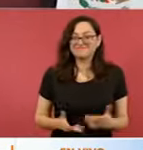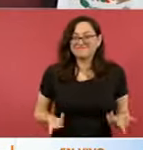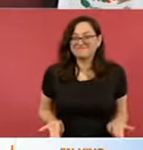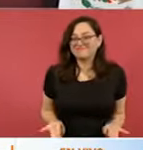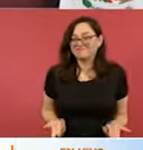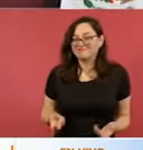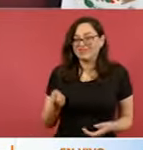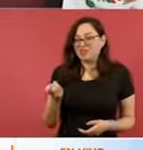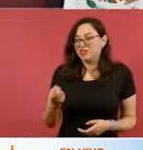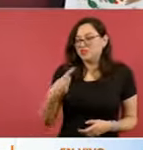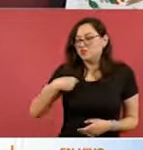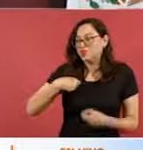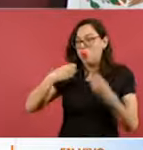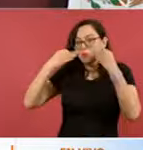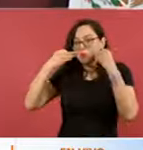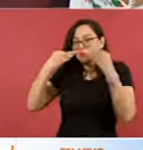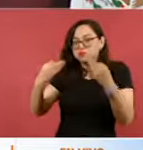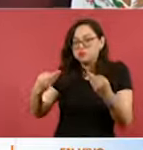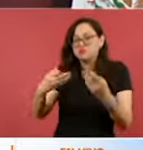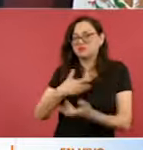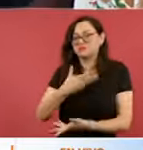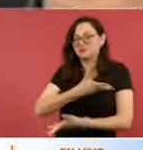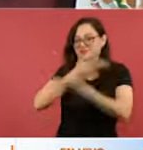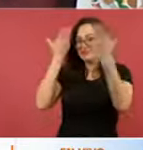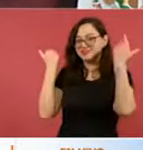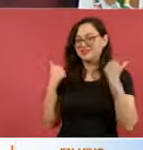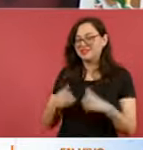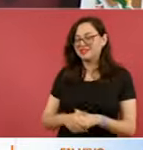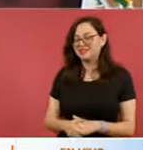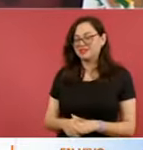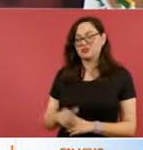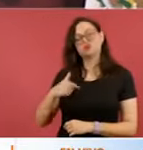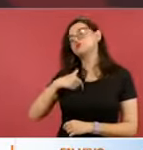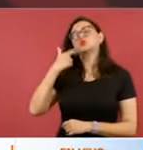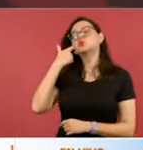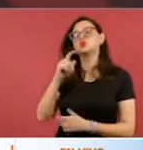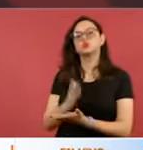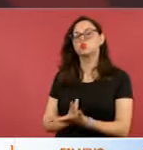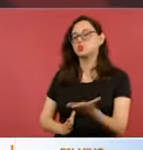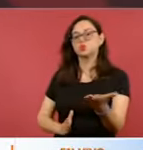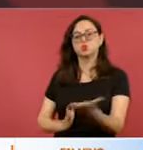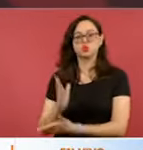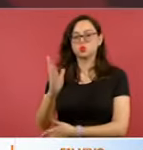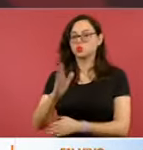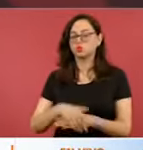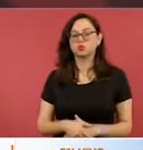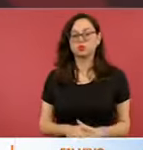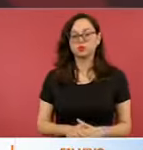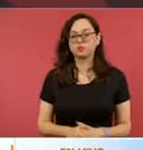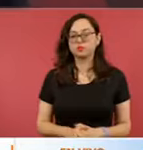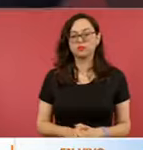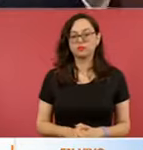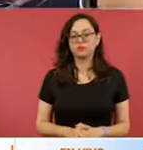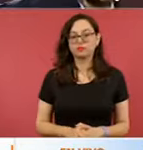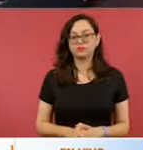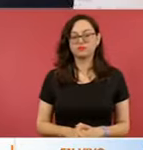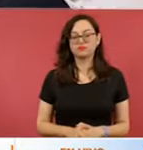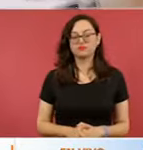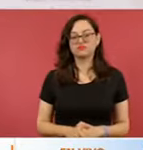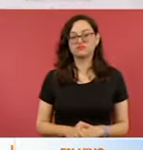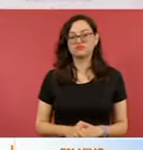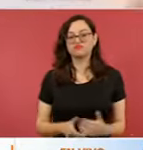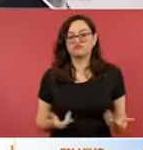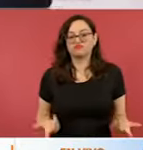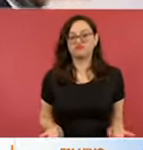quiero meter en eso porque es inclinarme